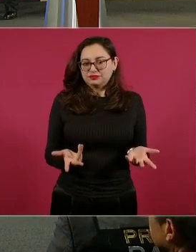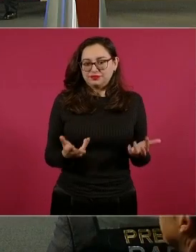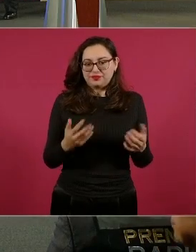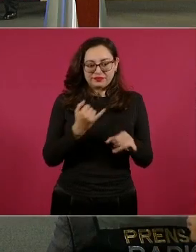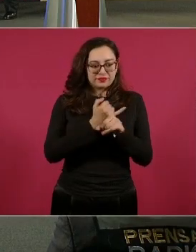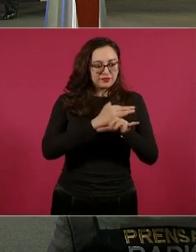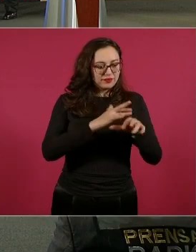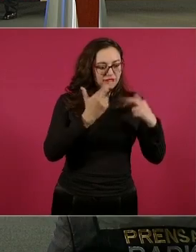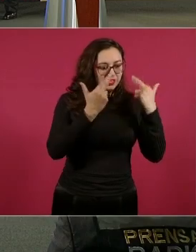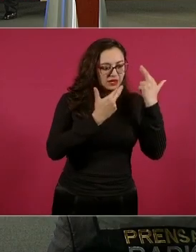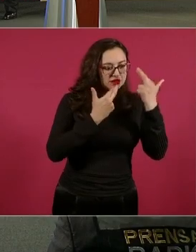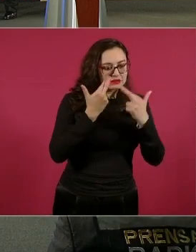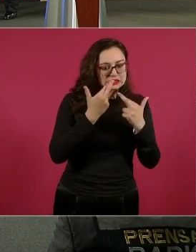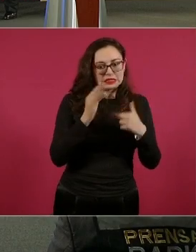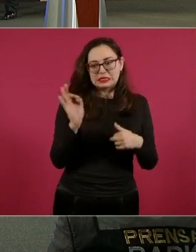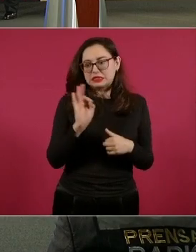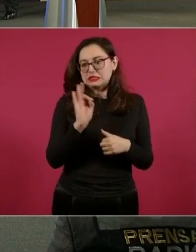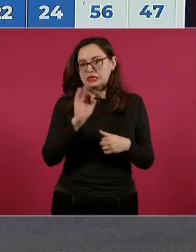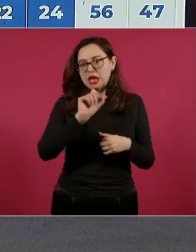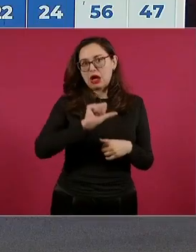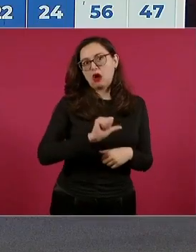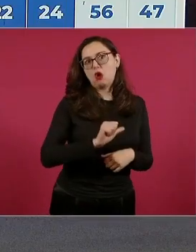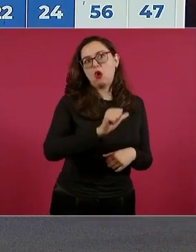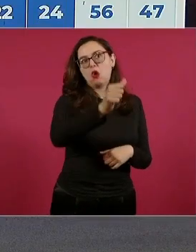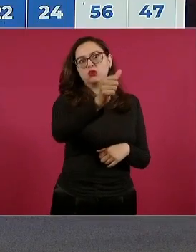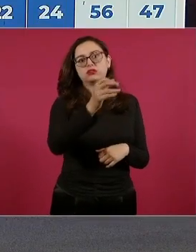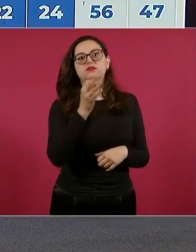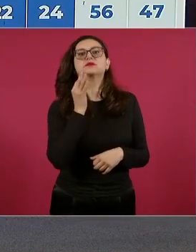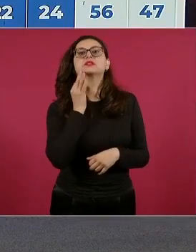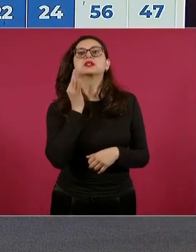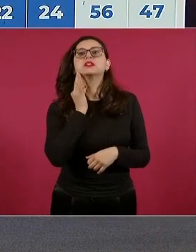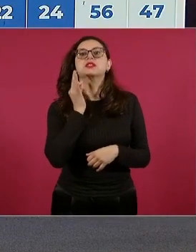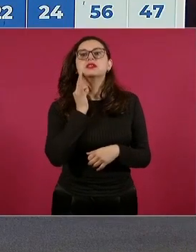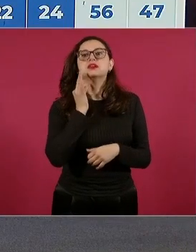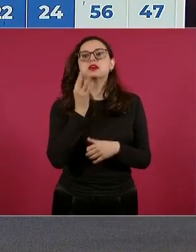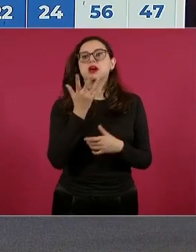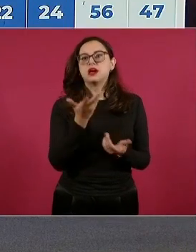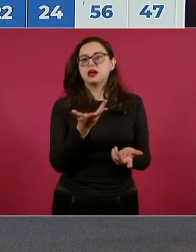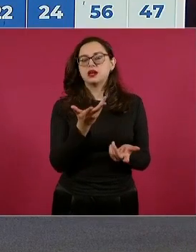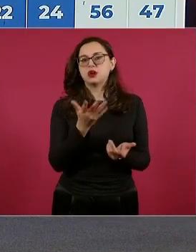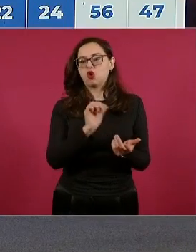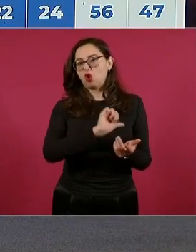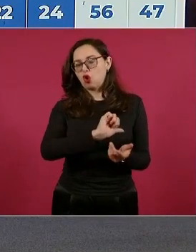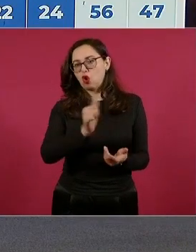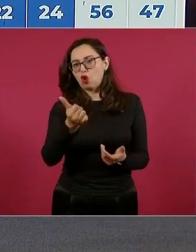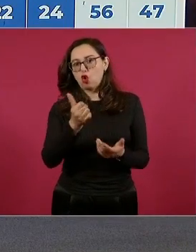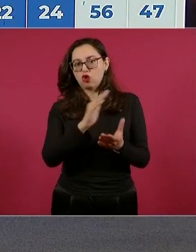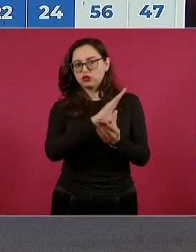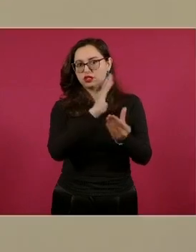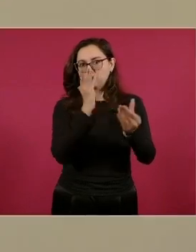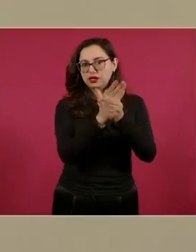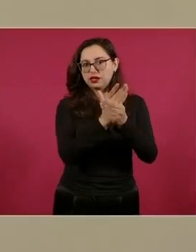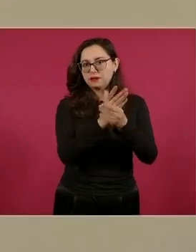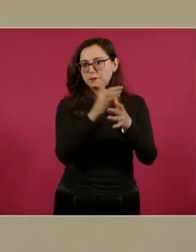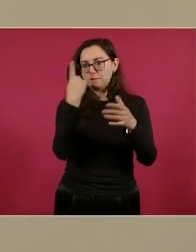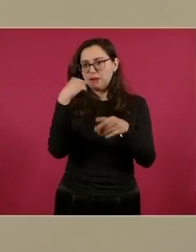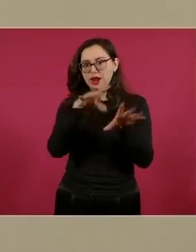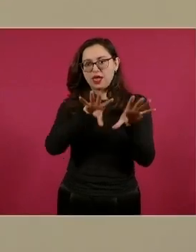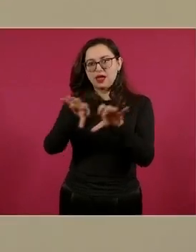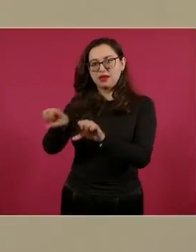tiene en alguna fiscalía estatal otra causa, otra carpeta de investigación.